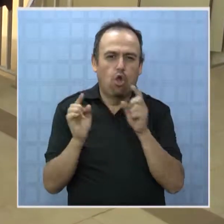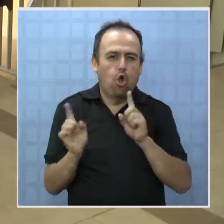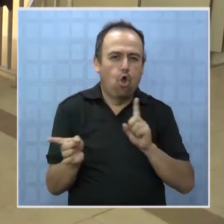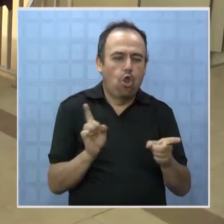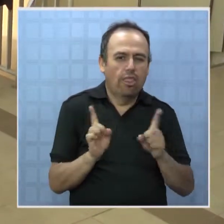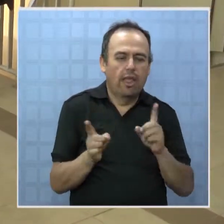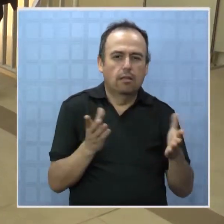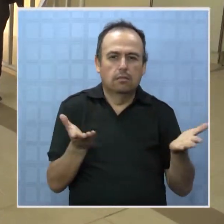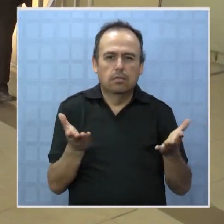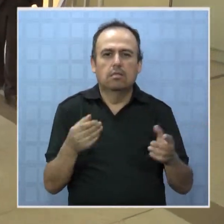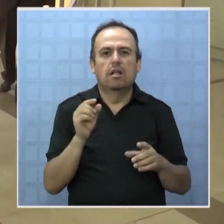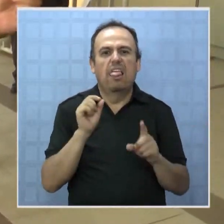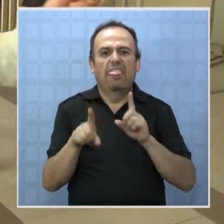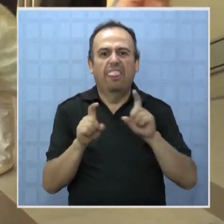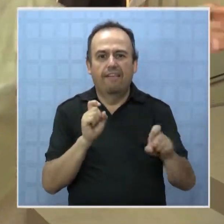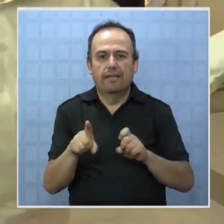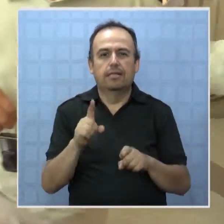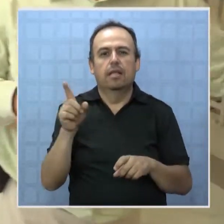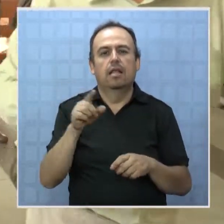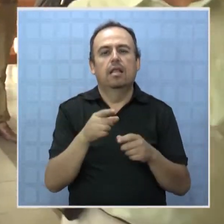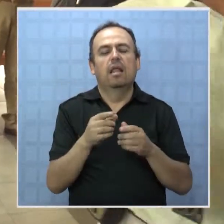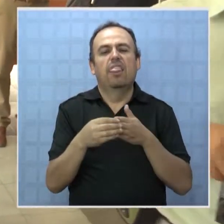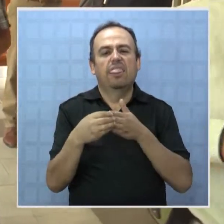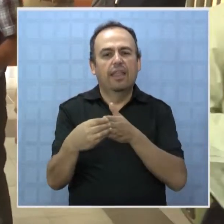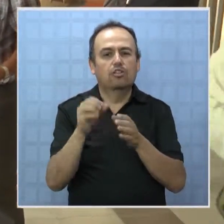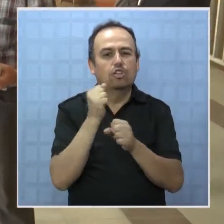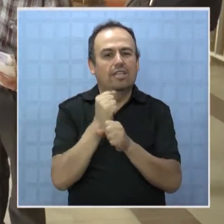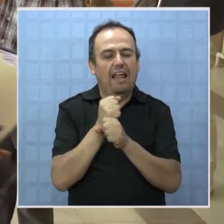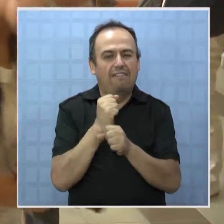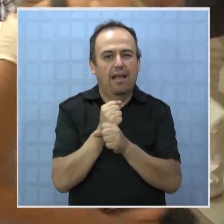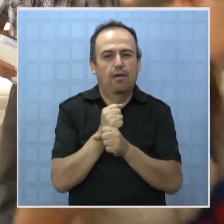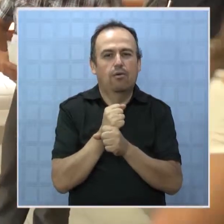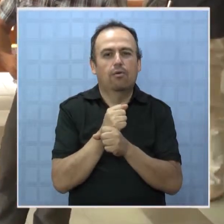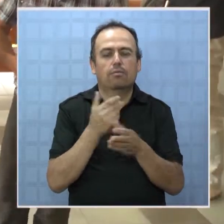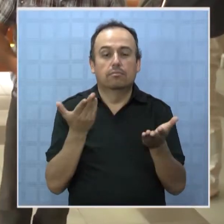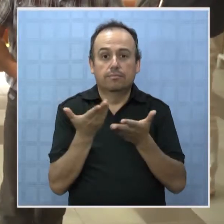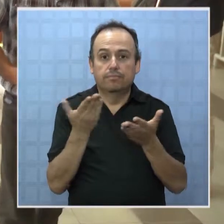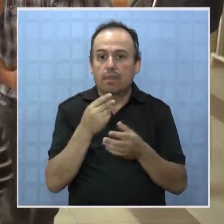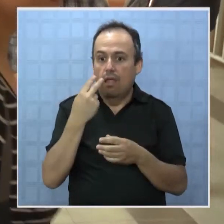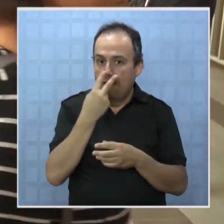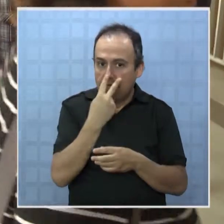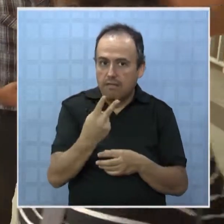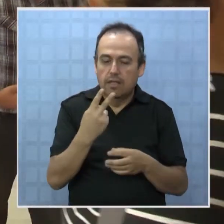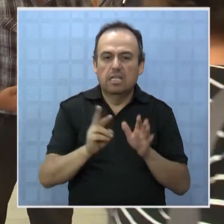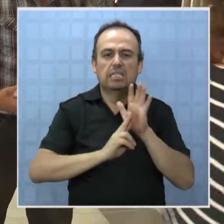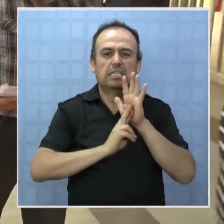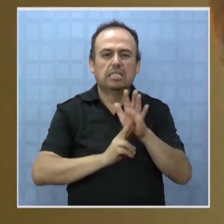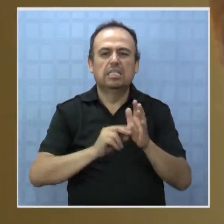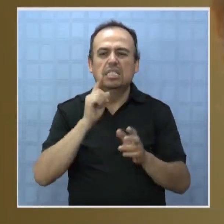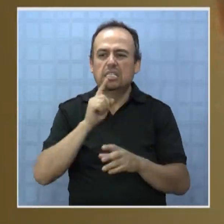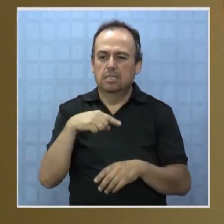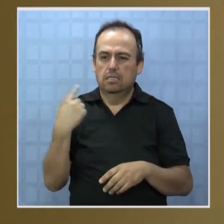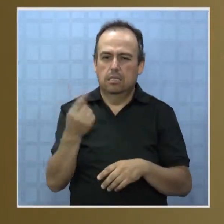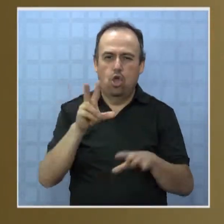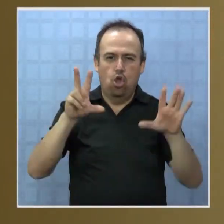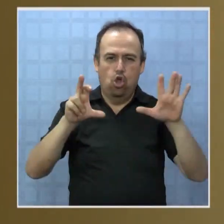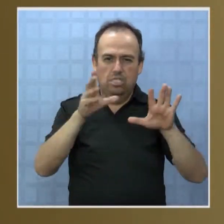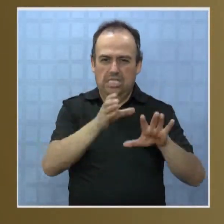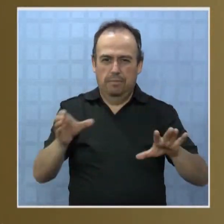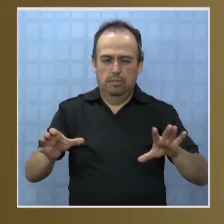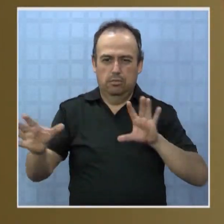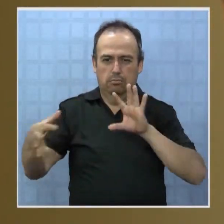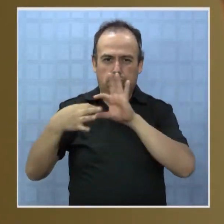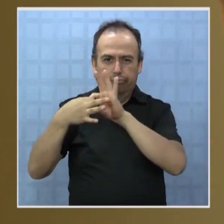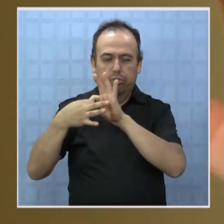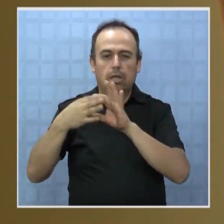acciones, está el Defensor, está la Dirección del Trabajo para ver la presentación que ellos han elegido,